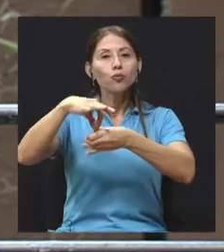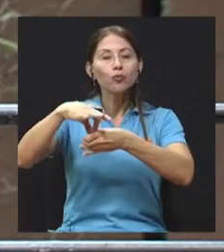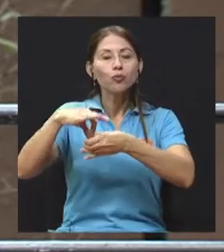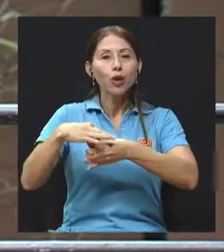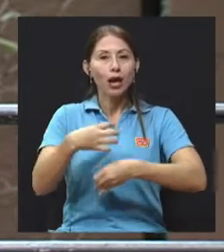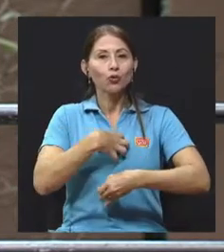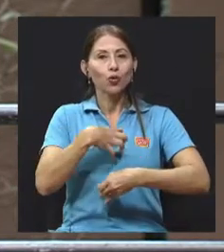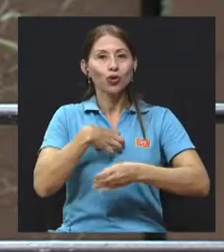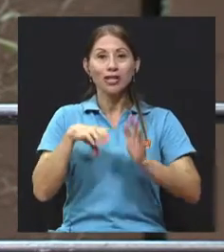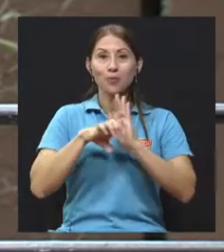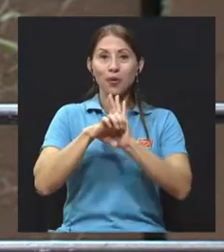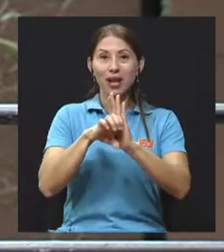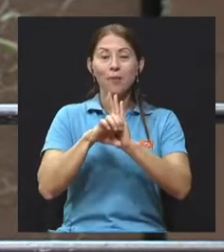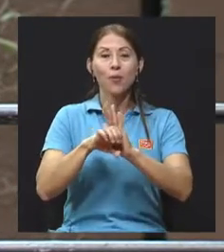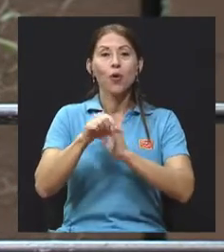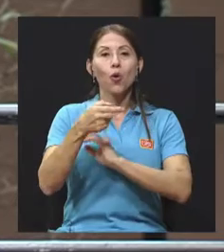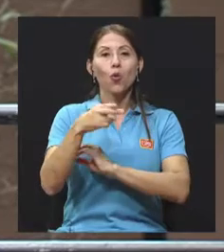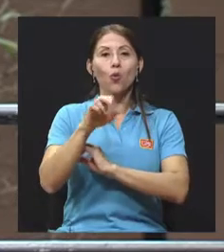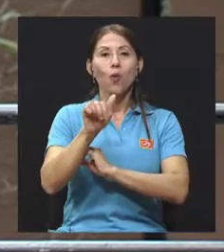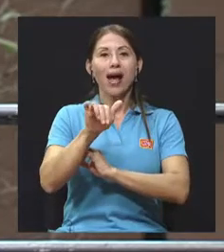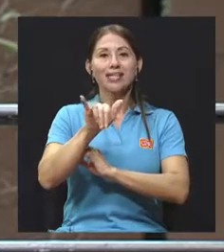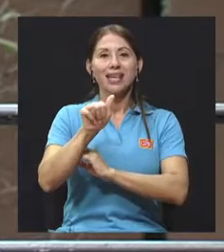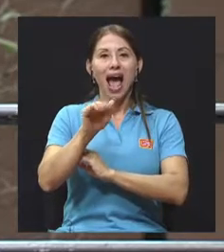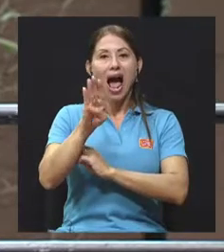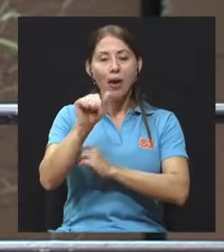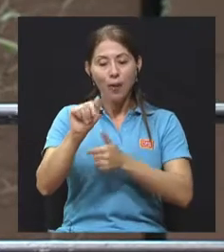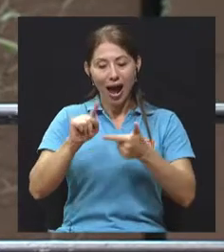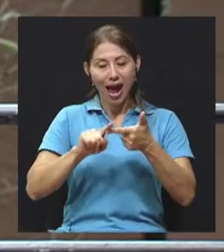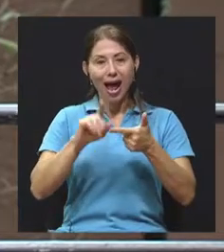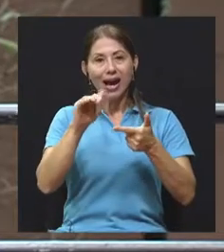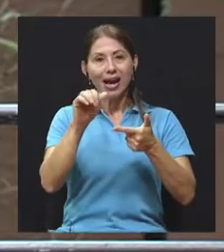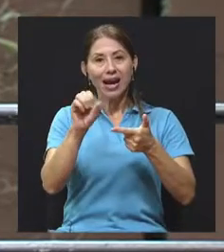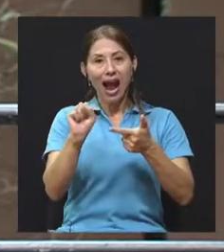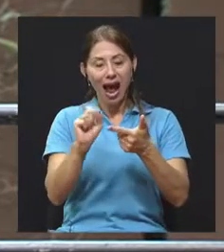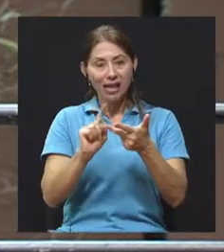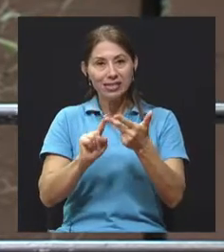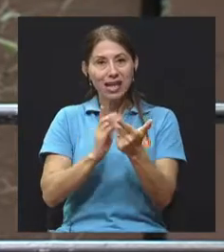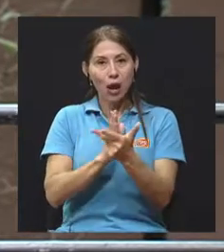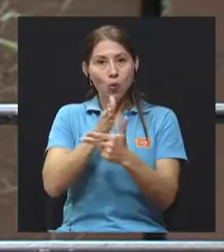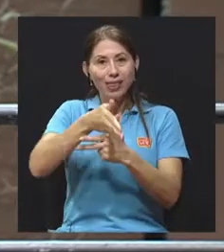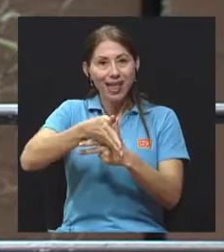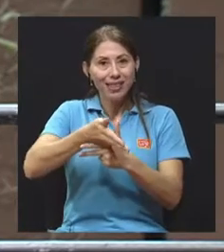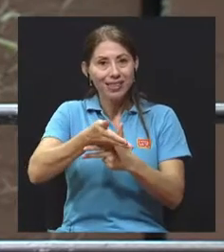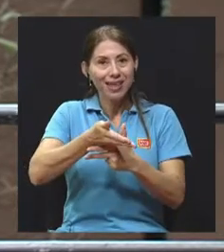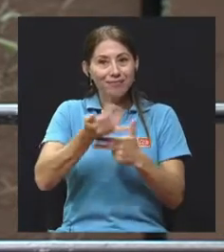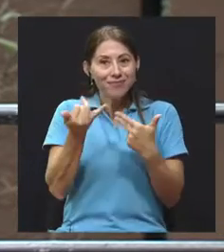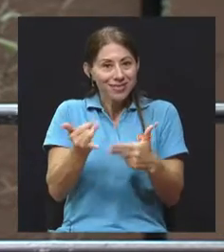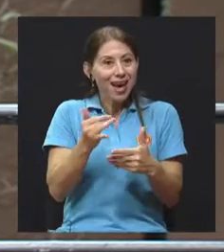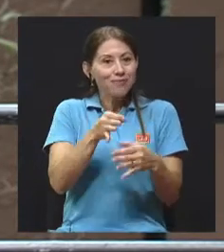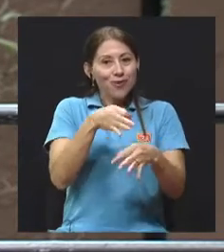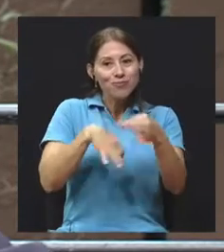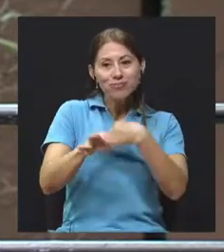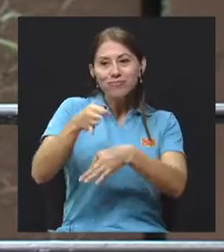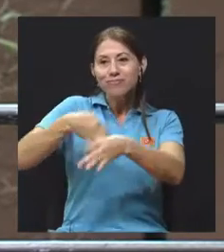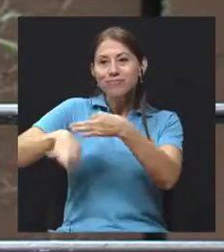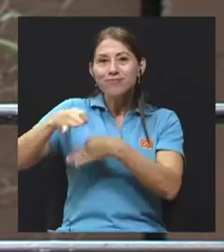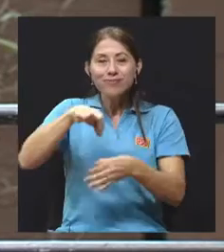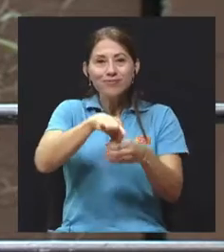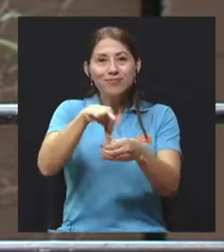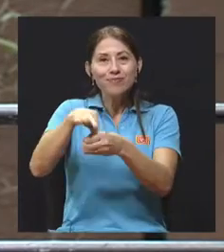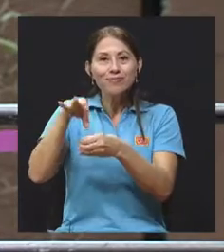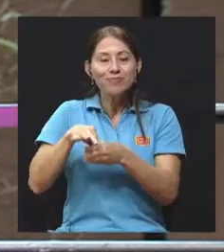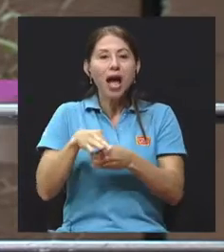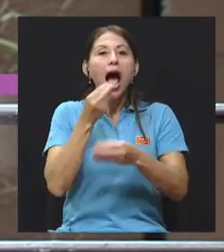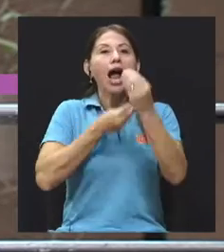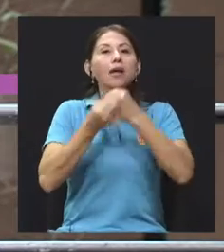Central, como la guayaba, el caza y todo eso que hablábamos, palitos de aguacate, cosas que producen alimento para nosotros y para las aves y para